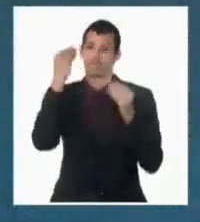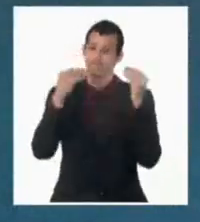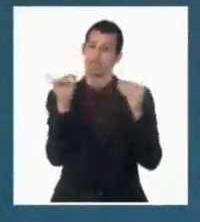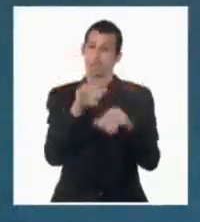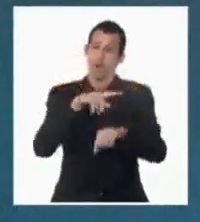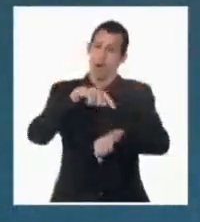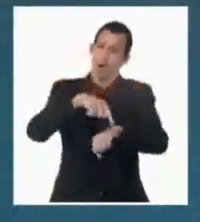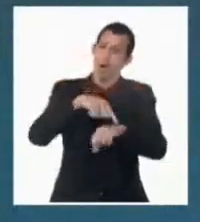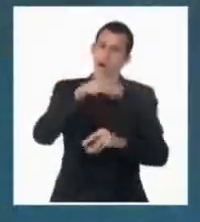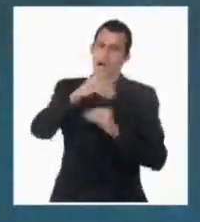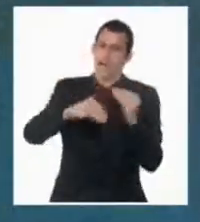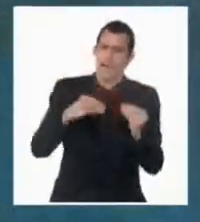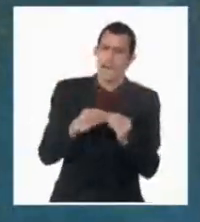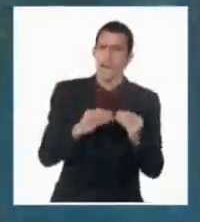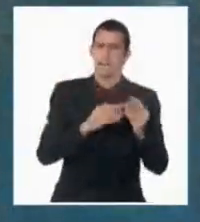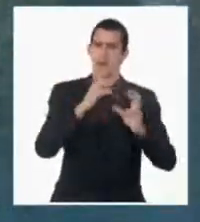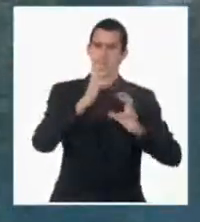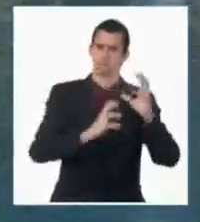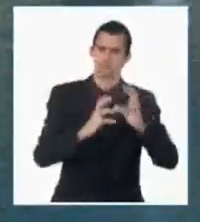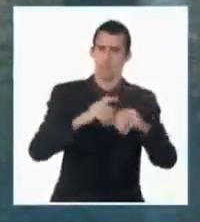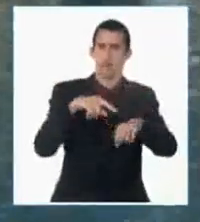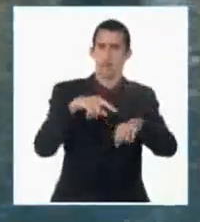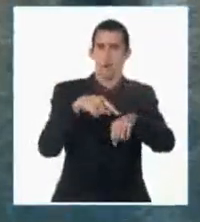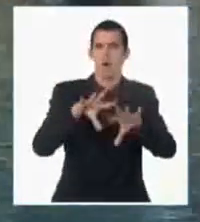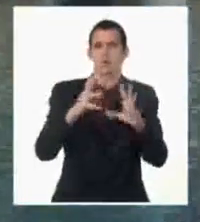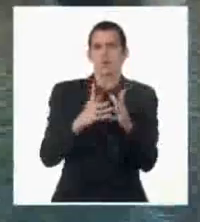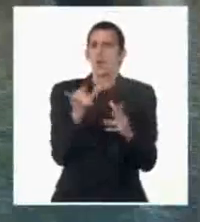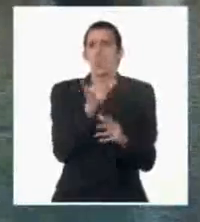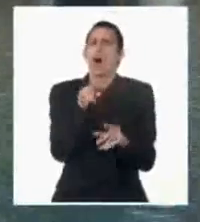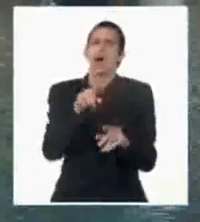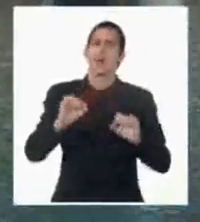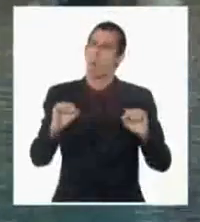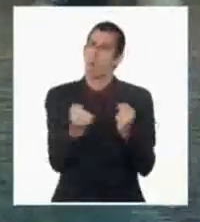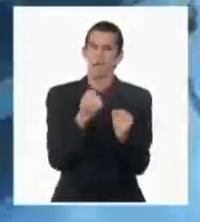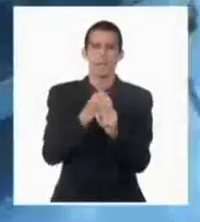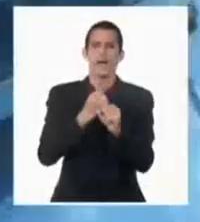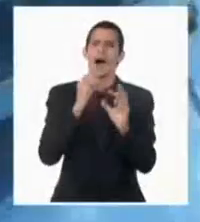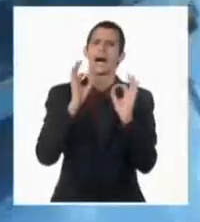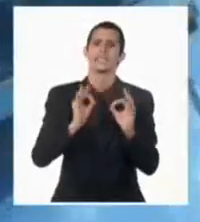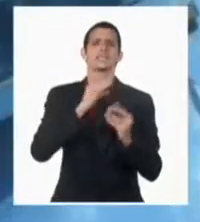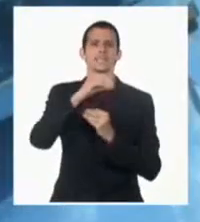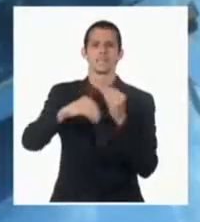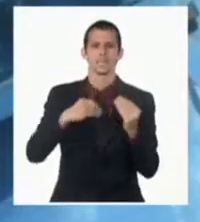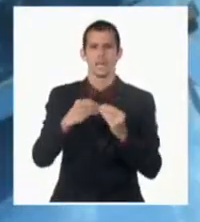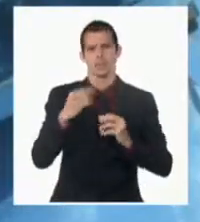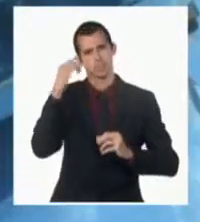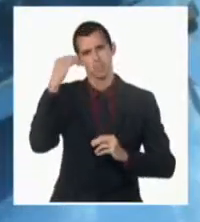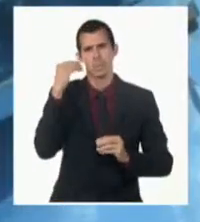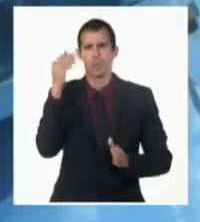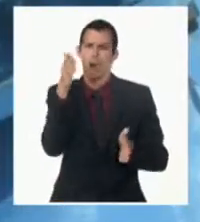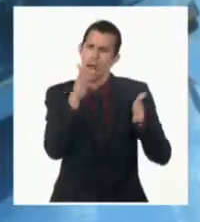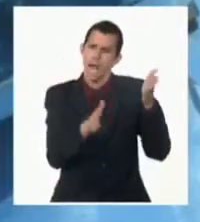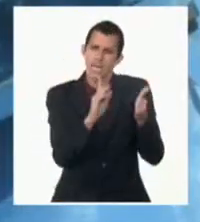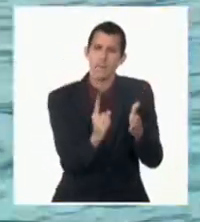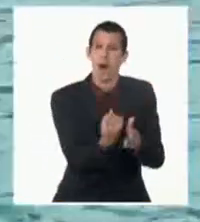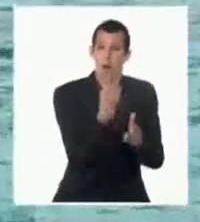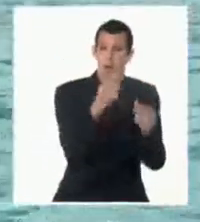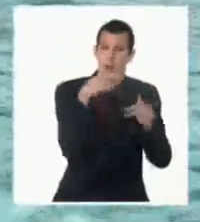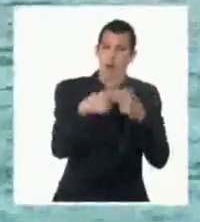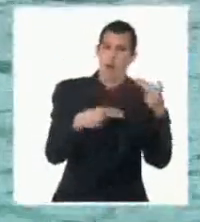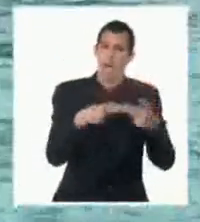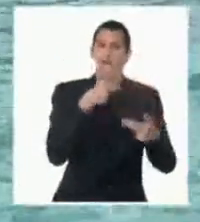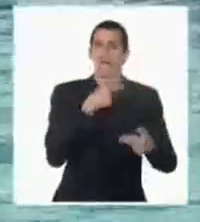operacionales son medidas que en una primera etapa prevén aplicarse en los municipios